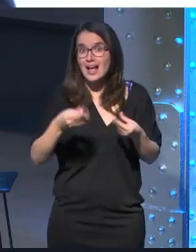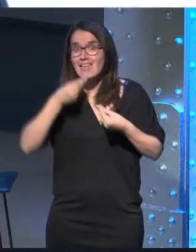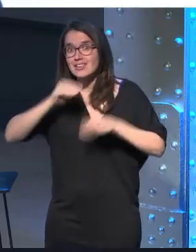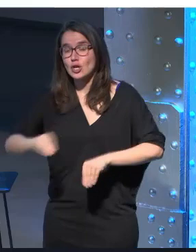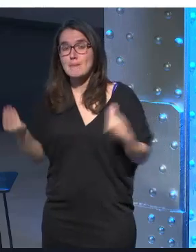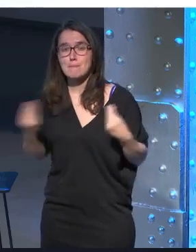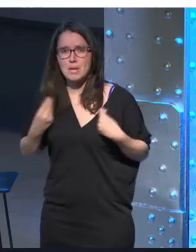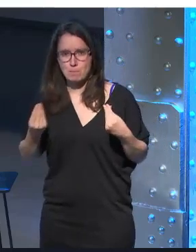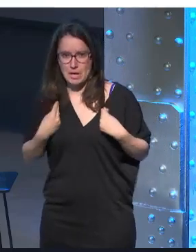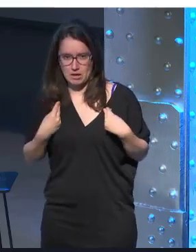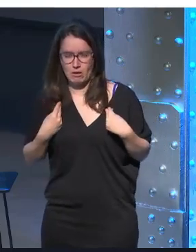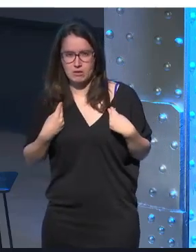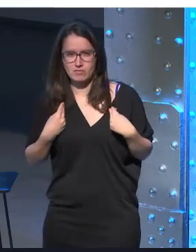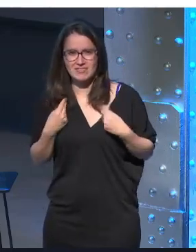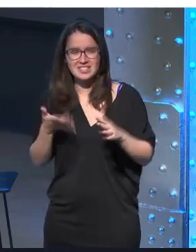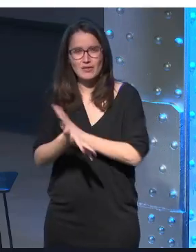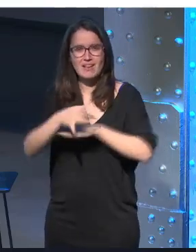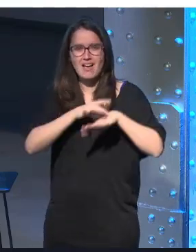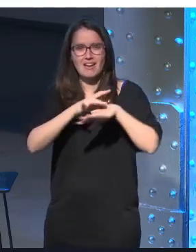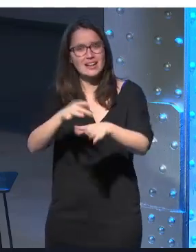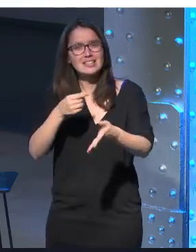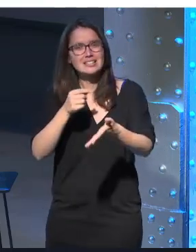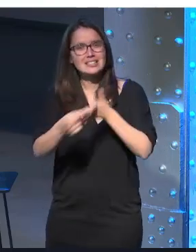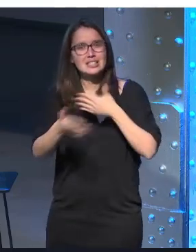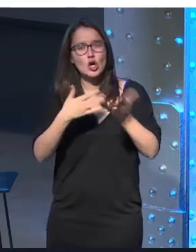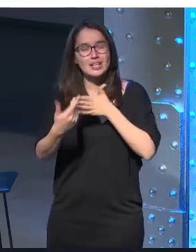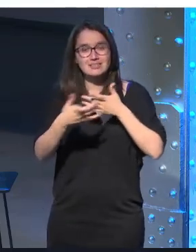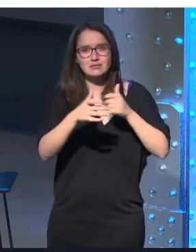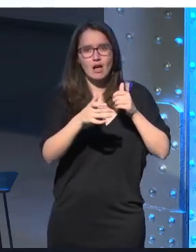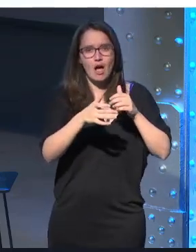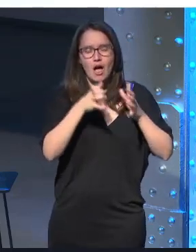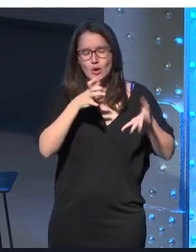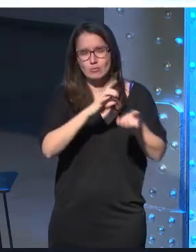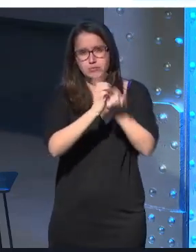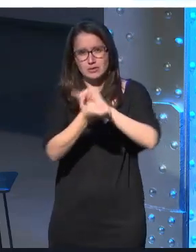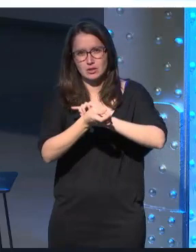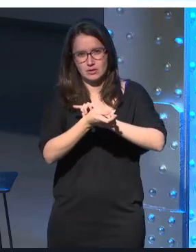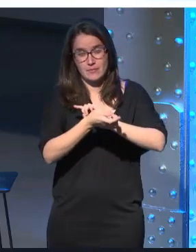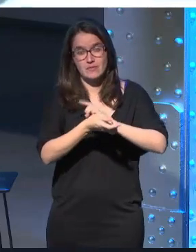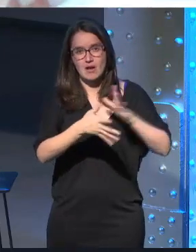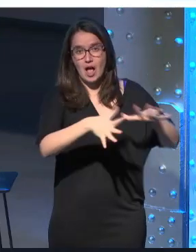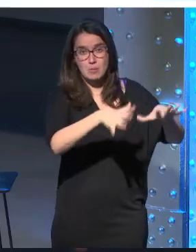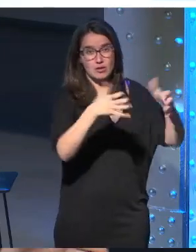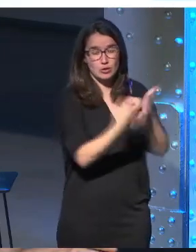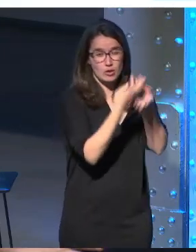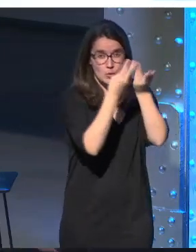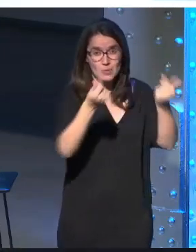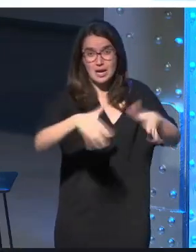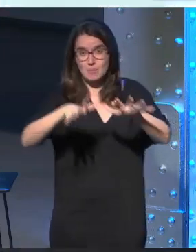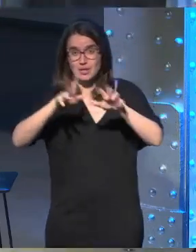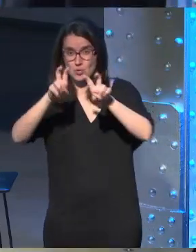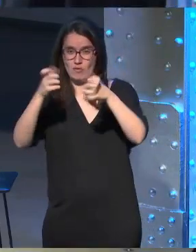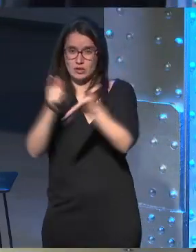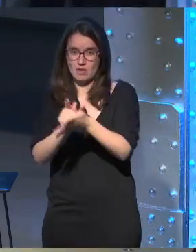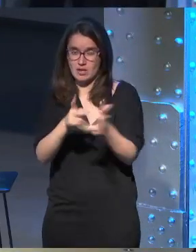como tal por lo tanto ya la figura del guionista es muy distinta a lo que estábamos acostumbrados no hay que desaprender se refleja muy bien en esta serie en